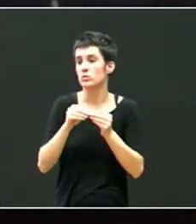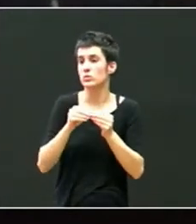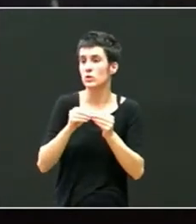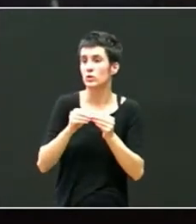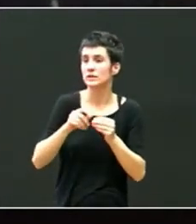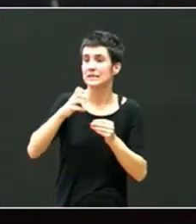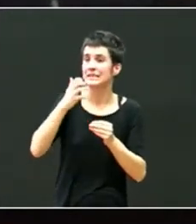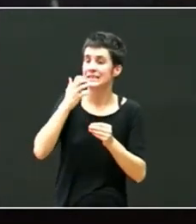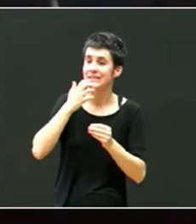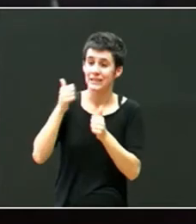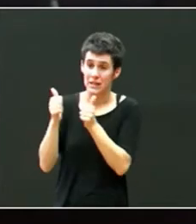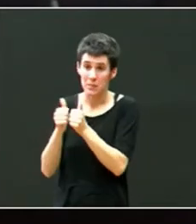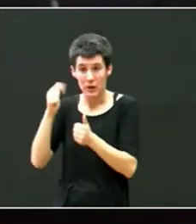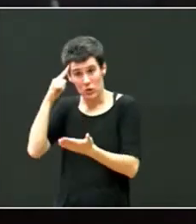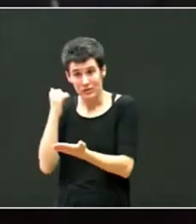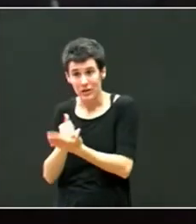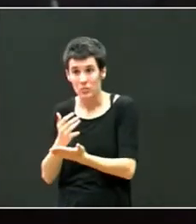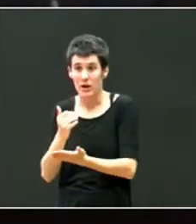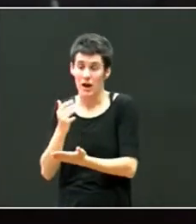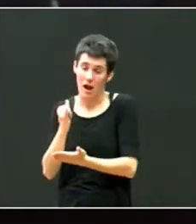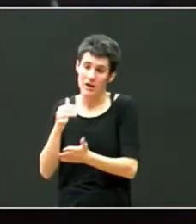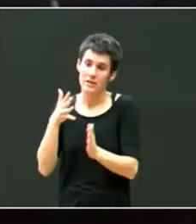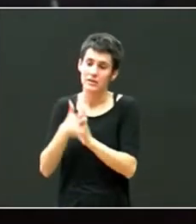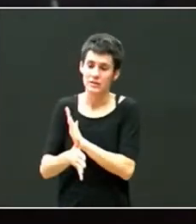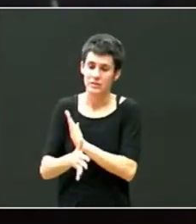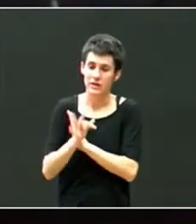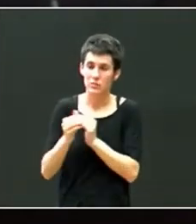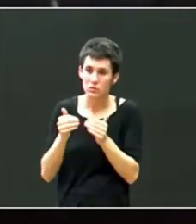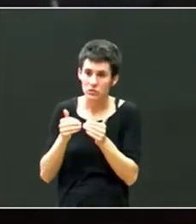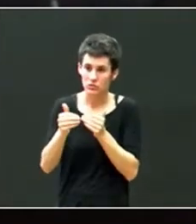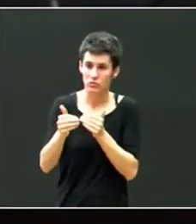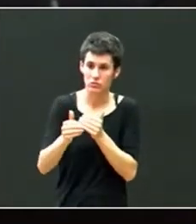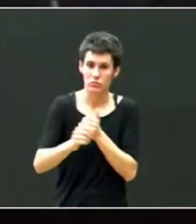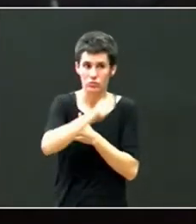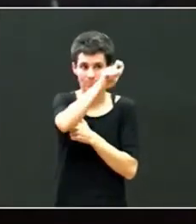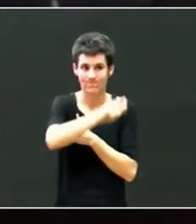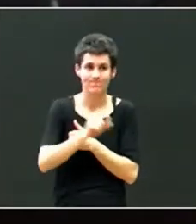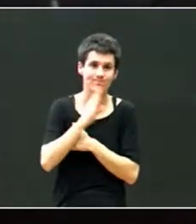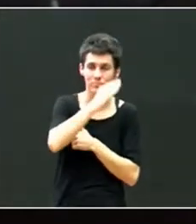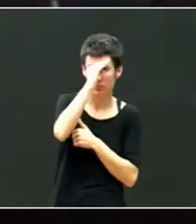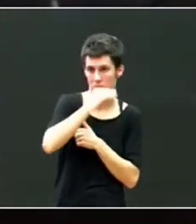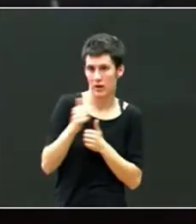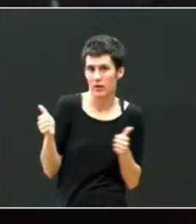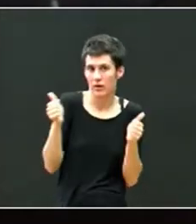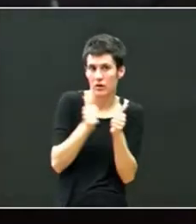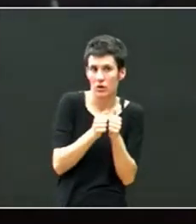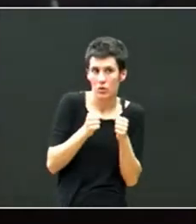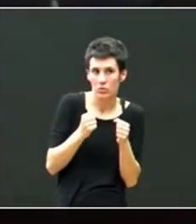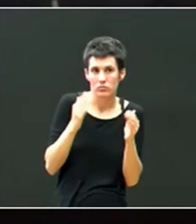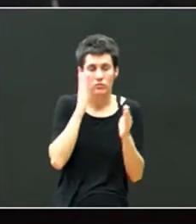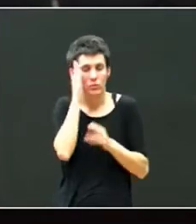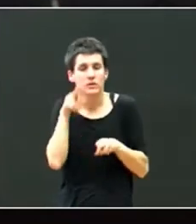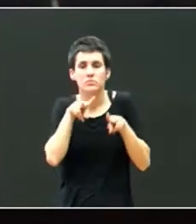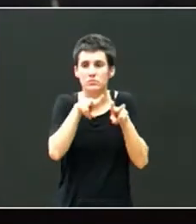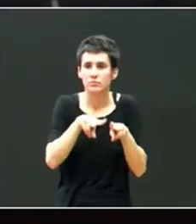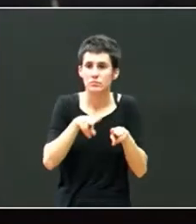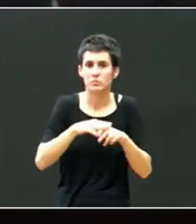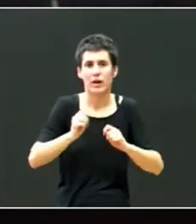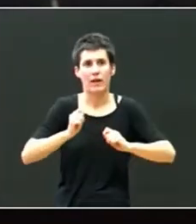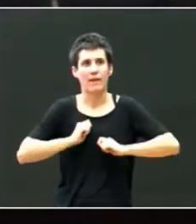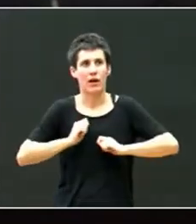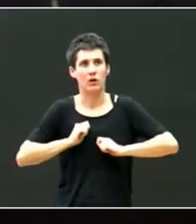extremadamente beneficioso para la reparación del sistema nervioso que está muchas veces lesionado en estos menores